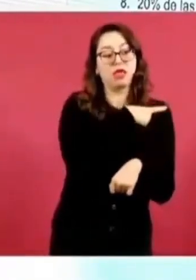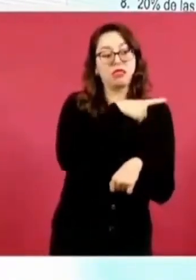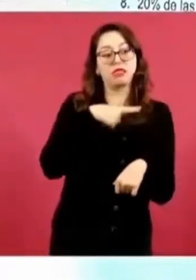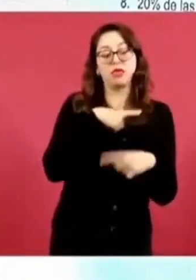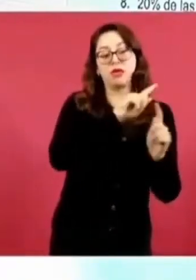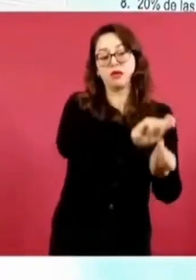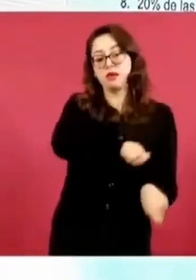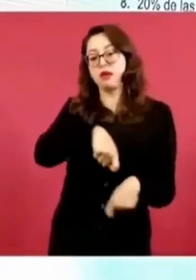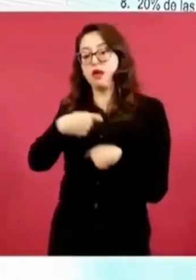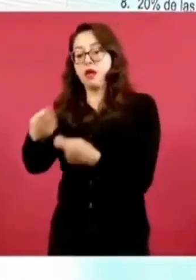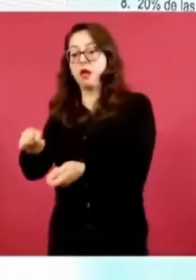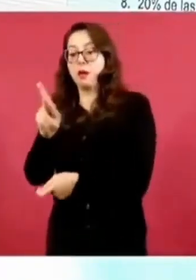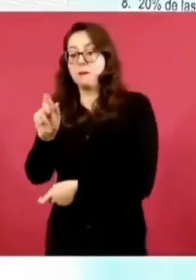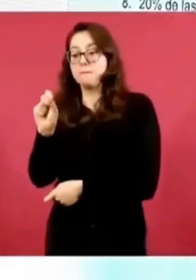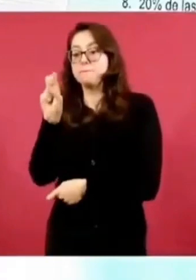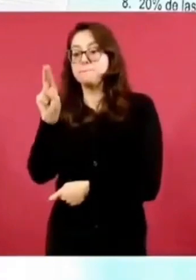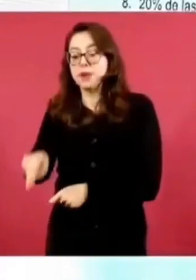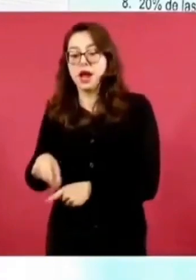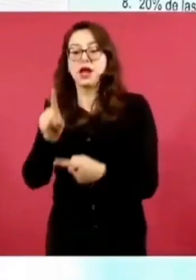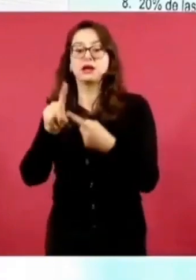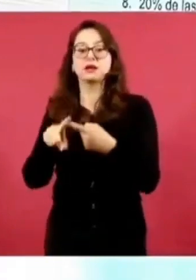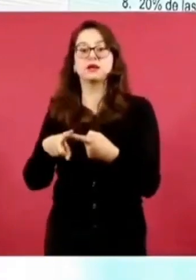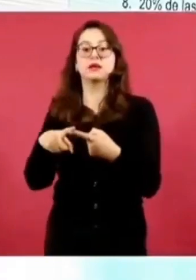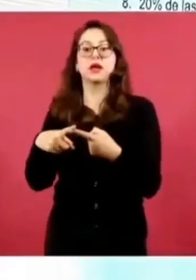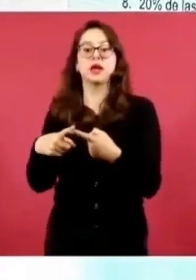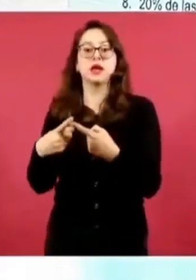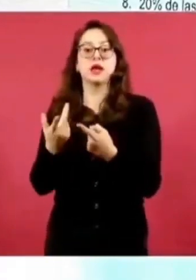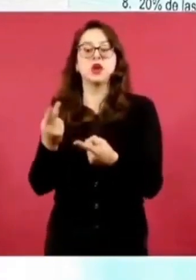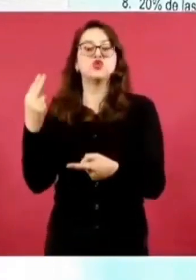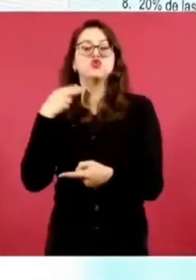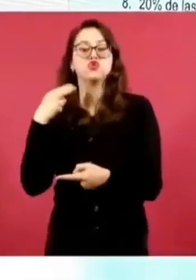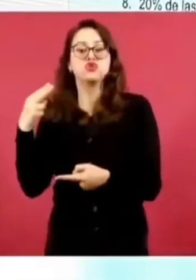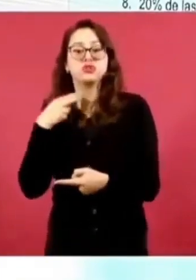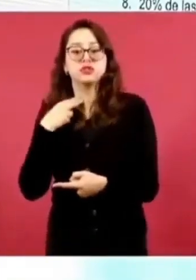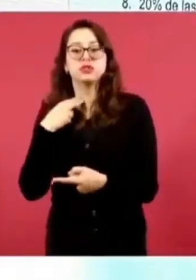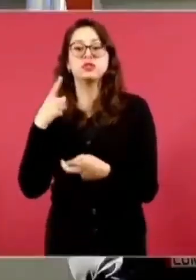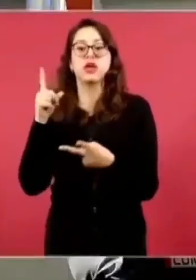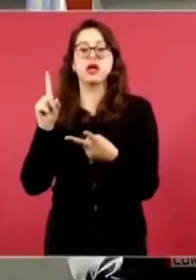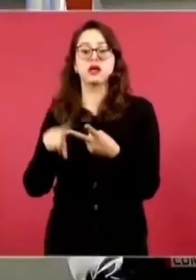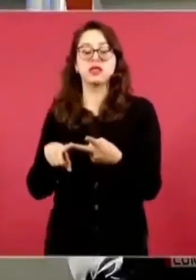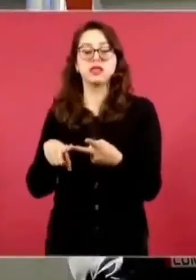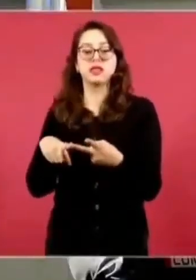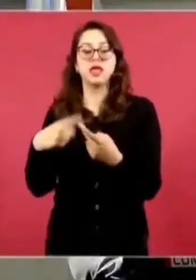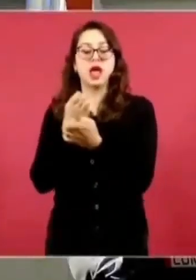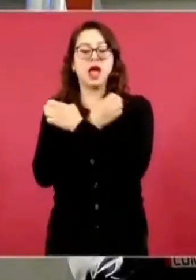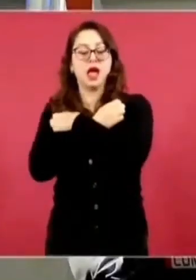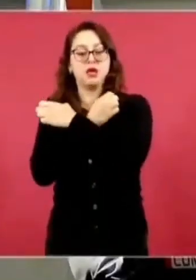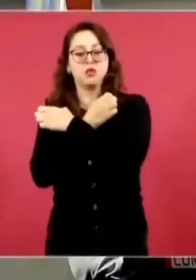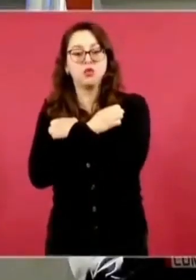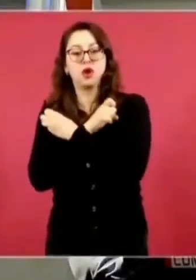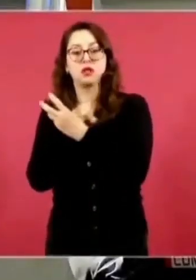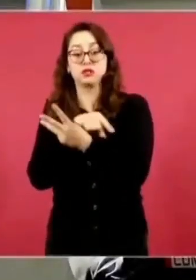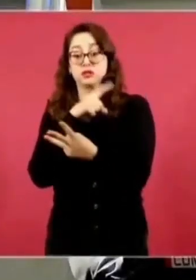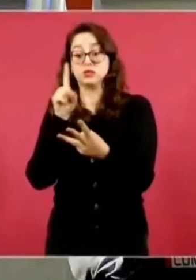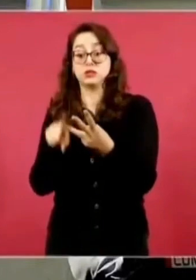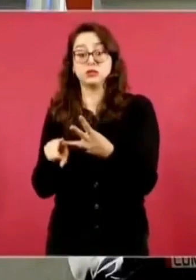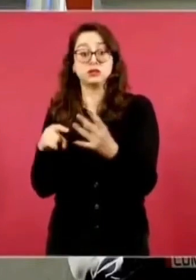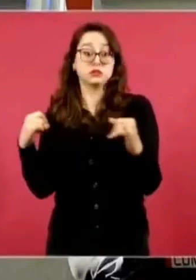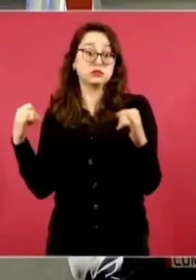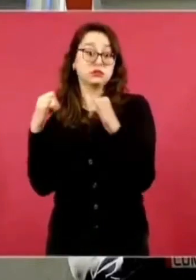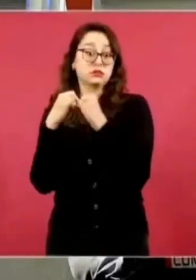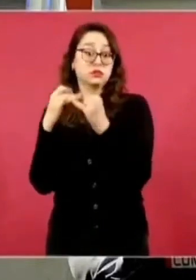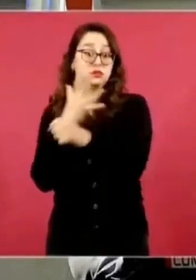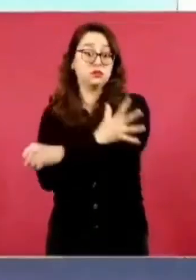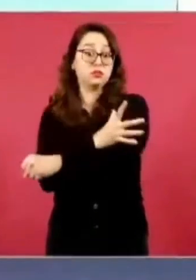desconcentrados, direcciones, el subsistema de educación, el Instituto de la